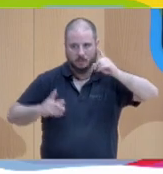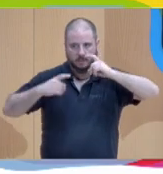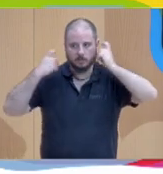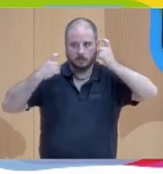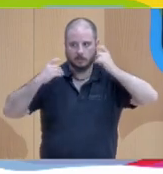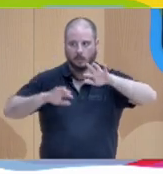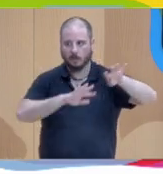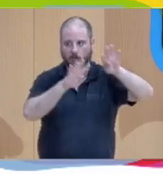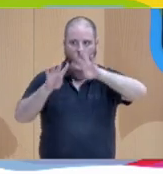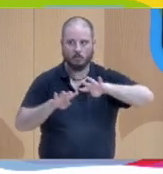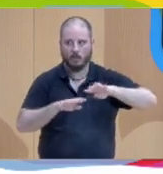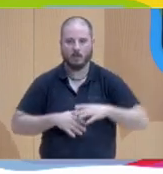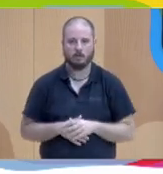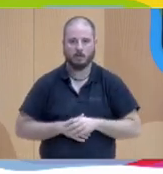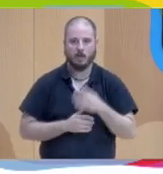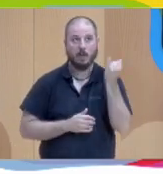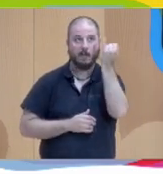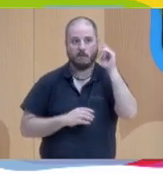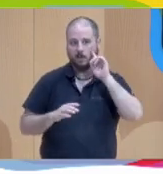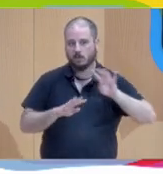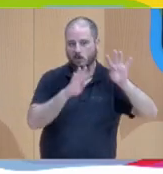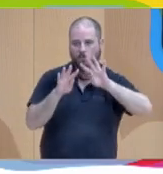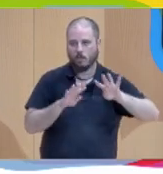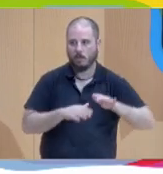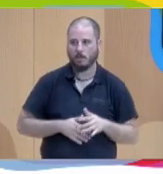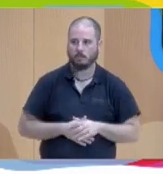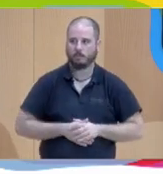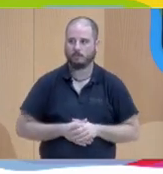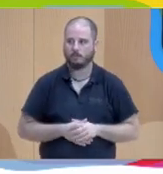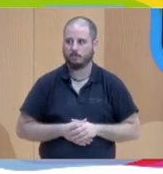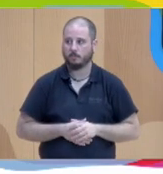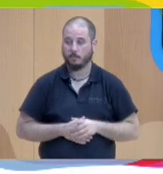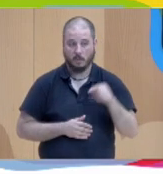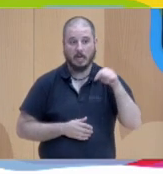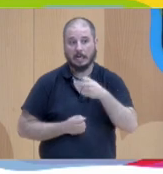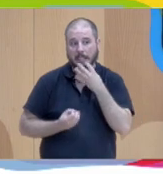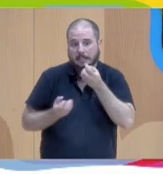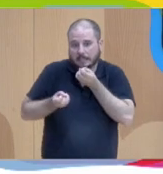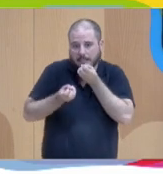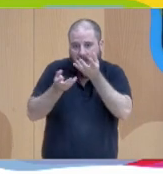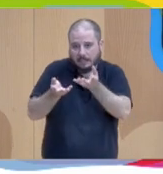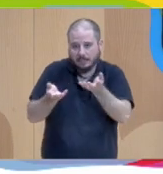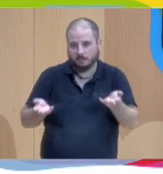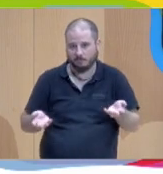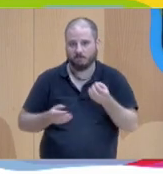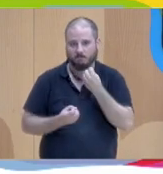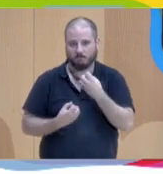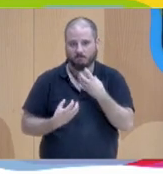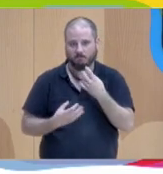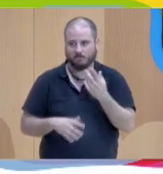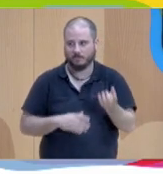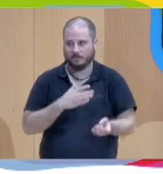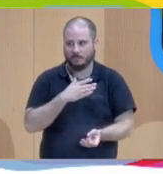a los jefes, ¿no? Es buen lugar para lanzar ese mensaje y así generamos la semilla.